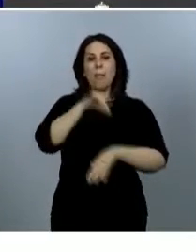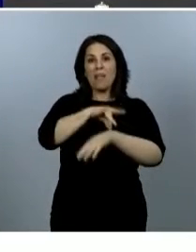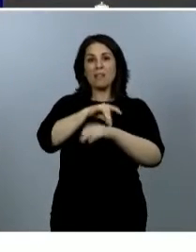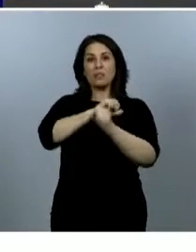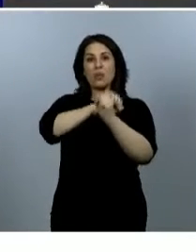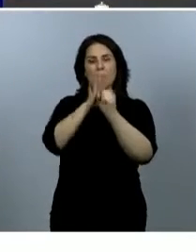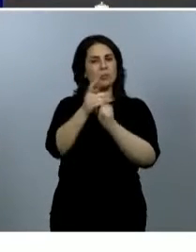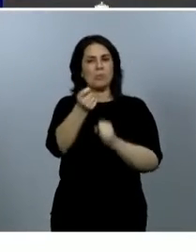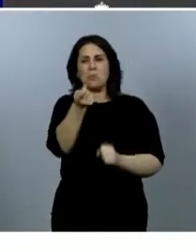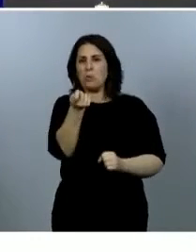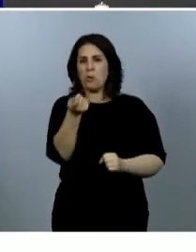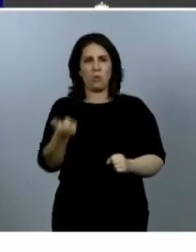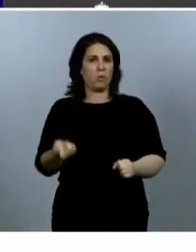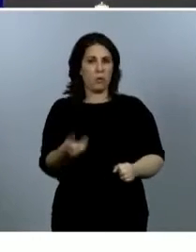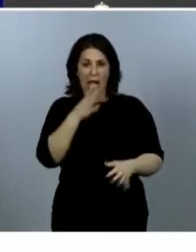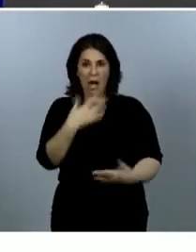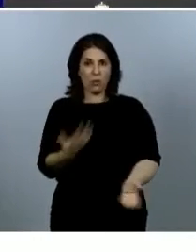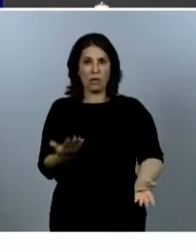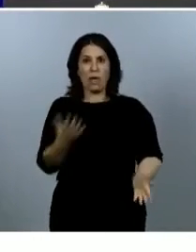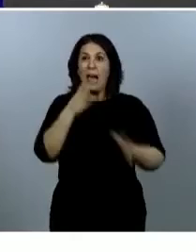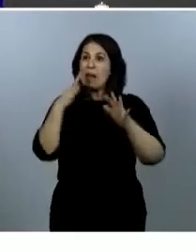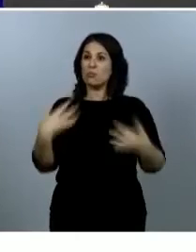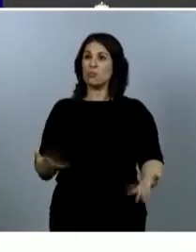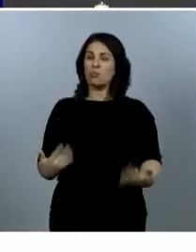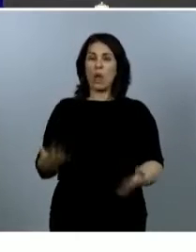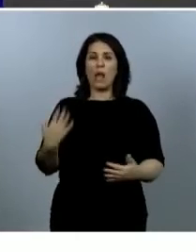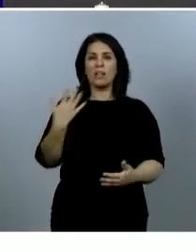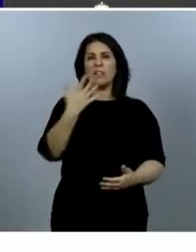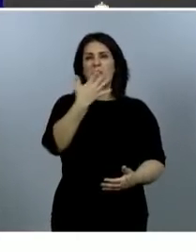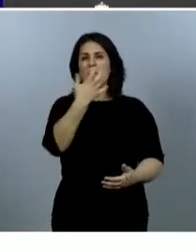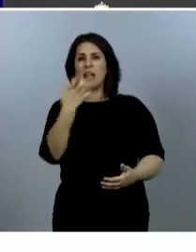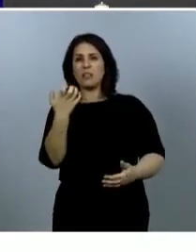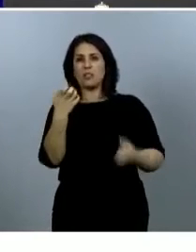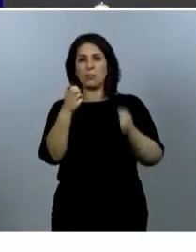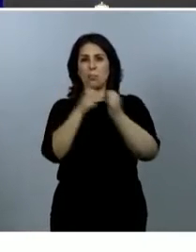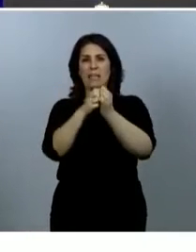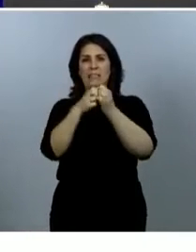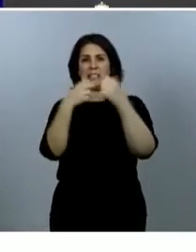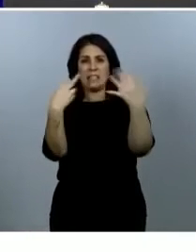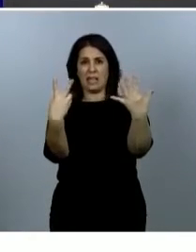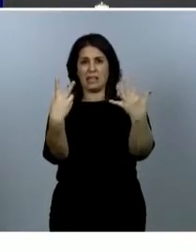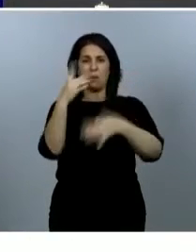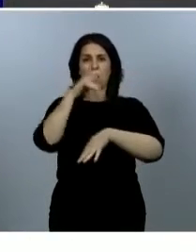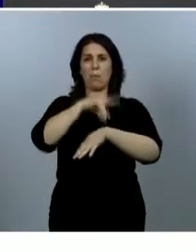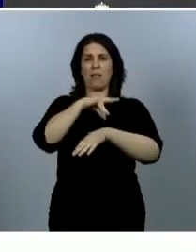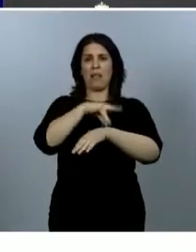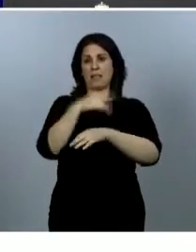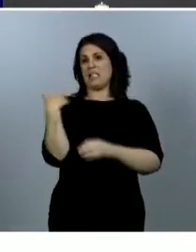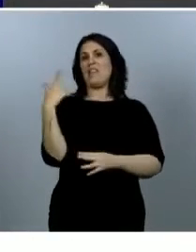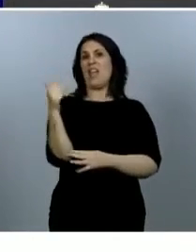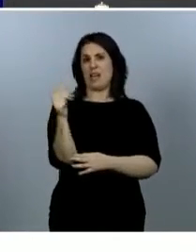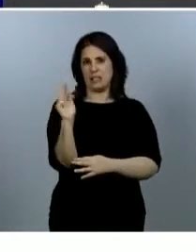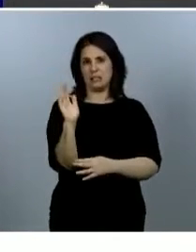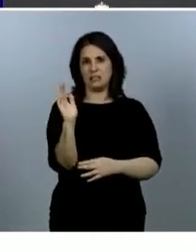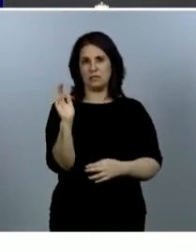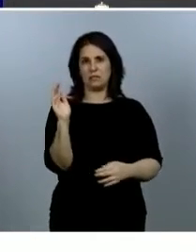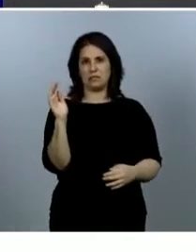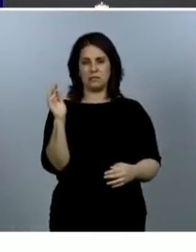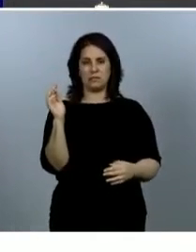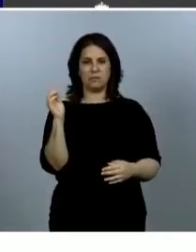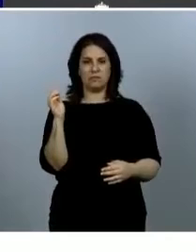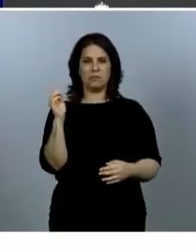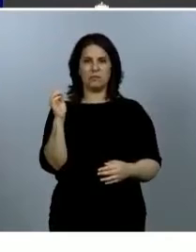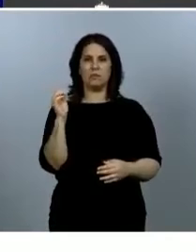De hecho, actualmente tenemos 527 pacientes, el viernes teníamos 527 pacientes con